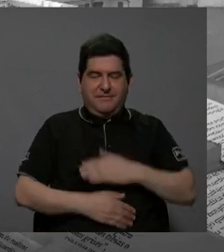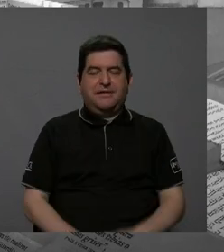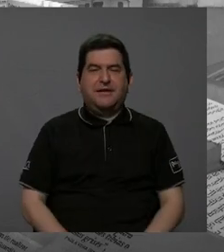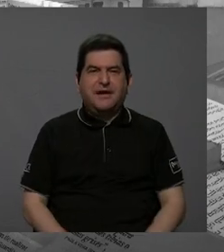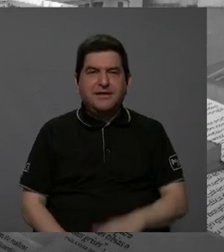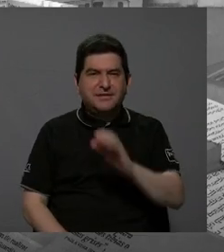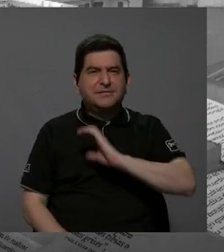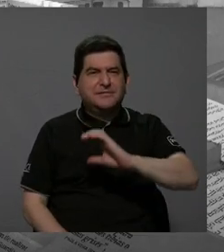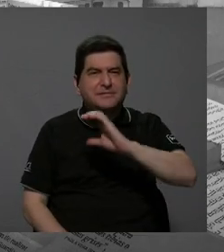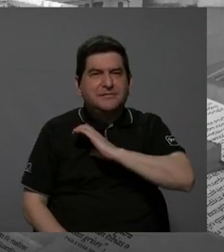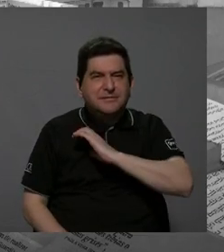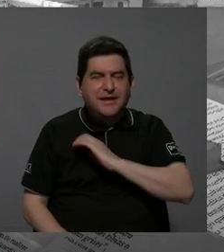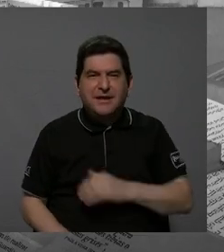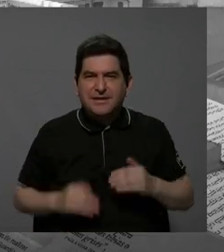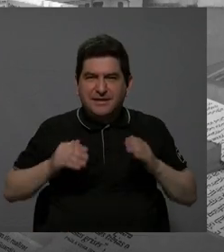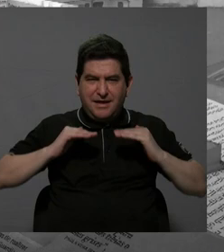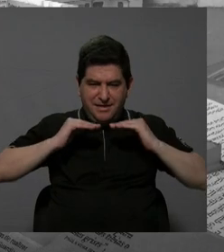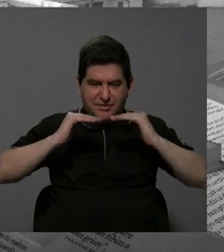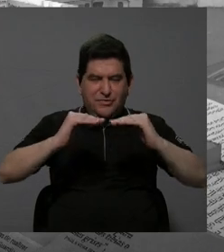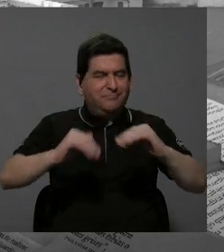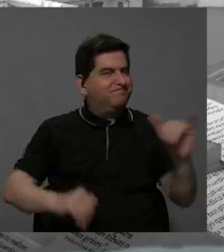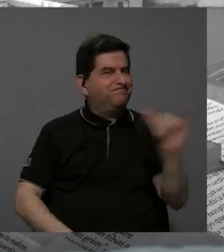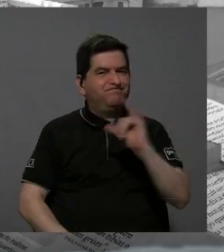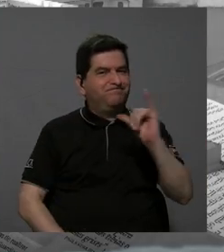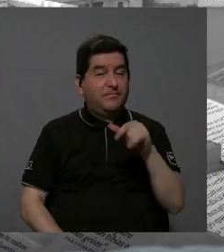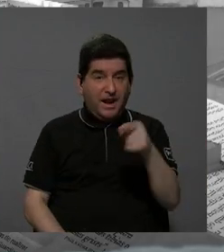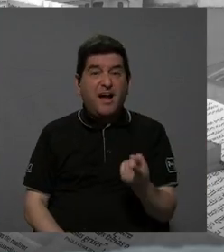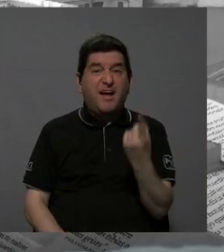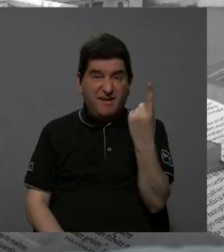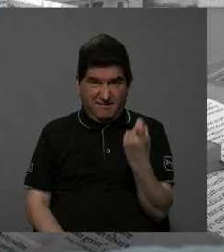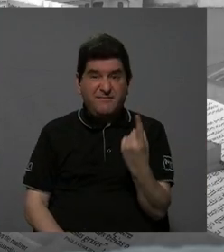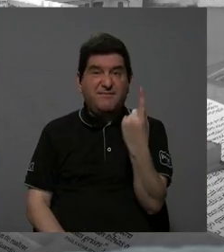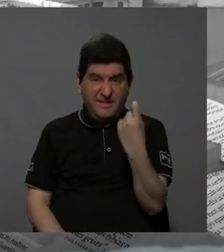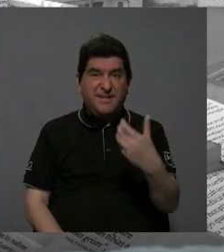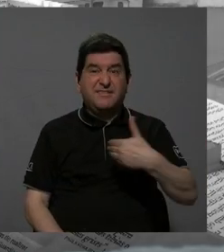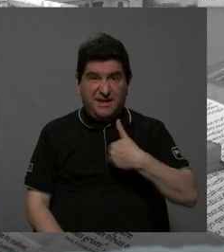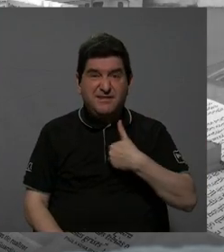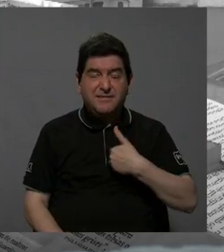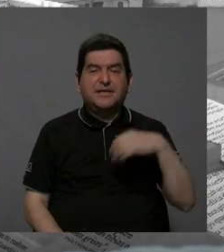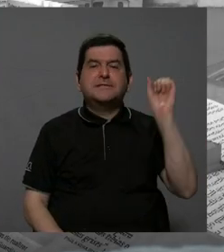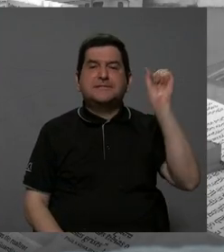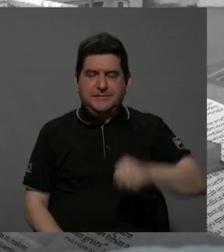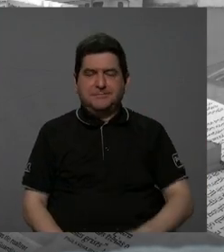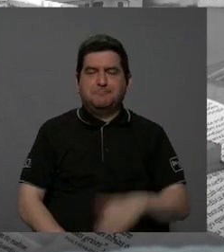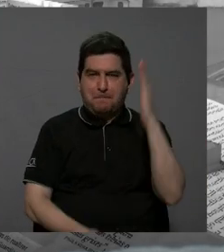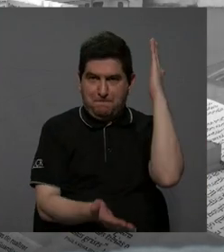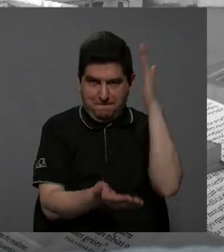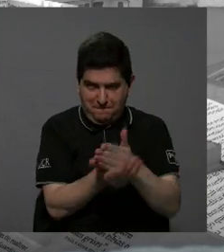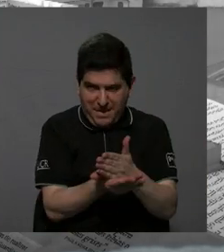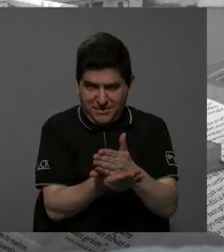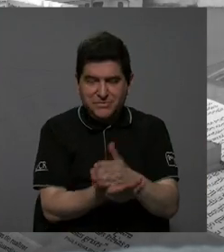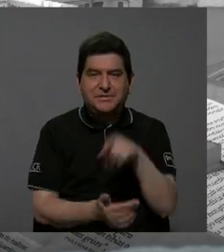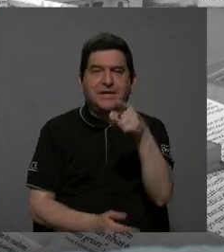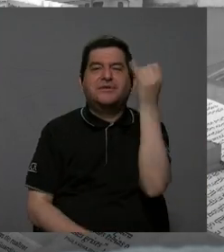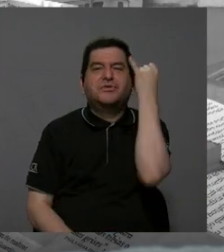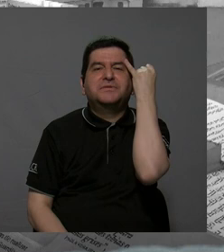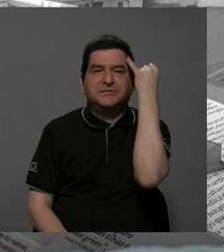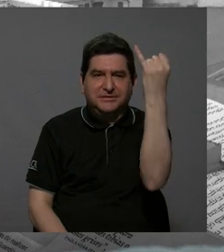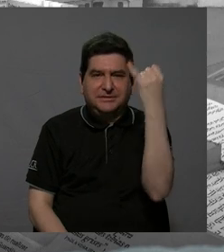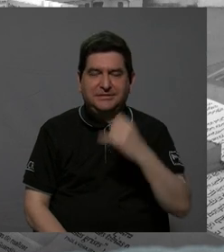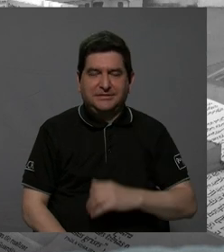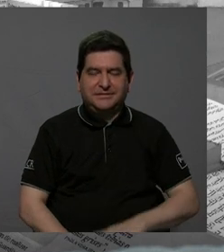pavimentos no es la misma. O sea, ahí hay grandes deficiencias. Ahí hay deficiencias. Vamos a hacer una pausa, nos vamos a quedar con